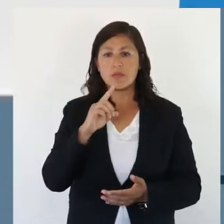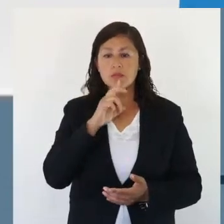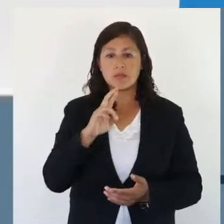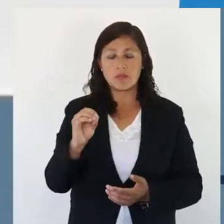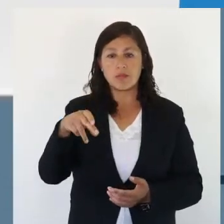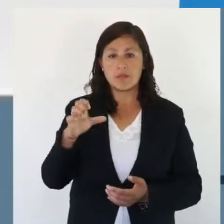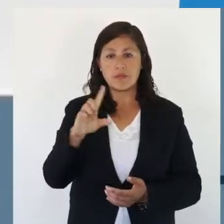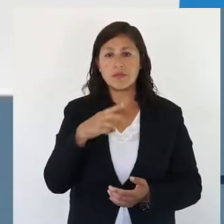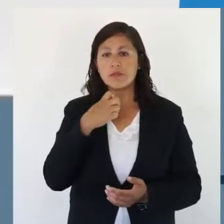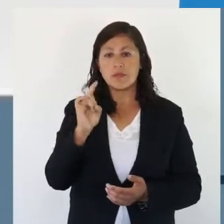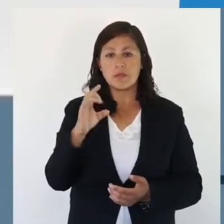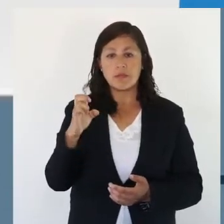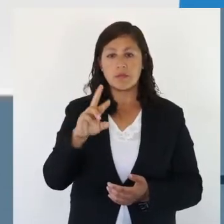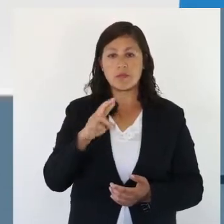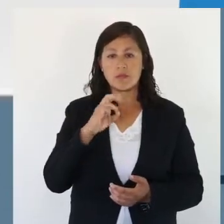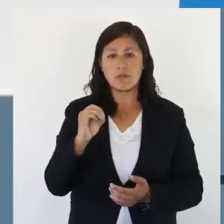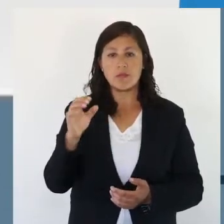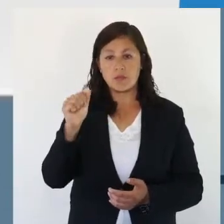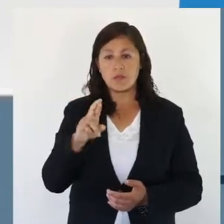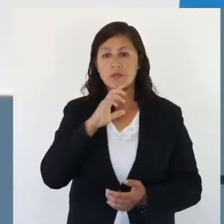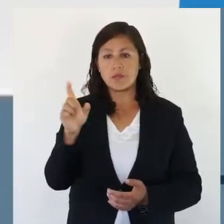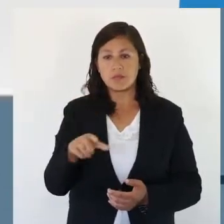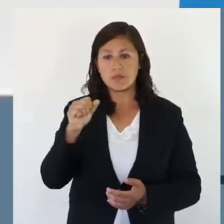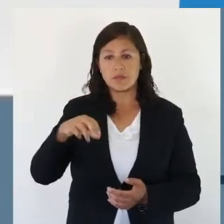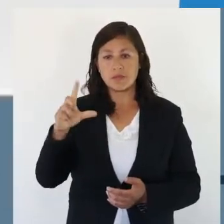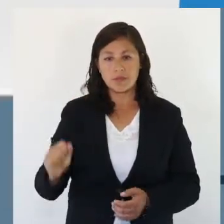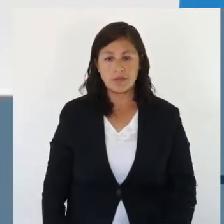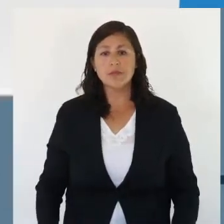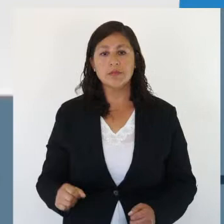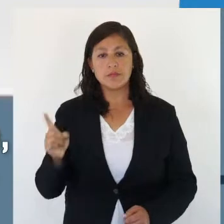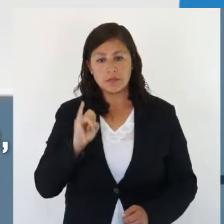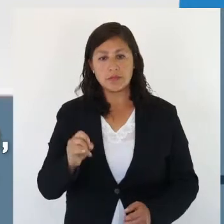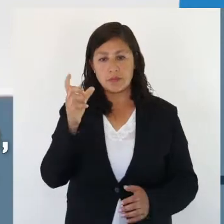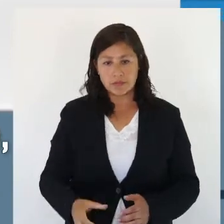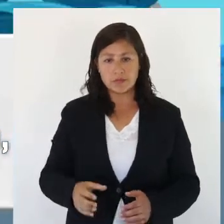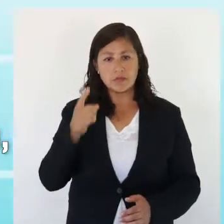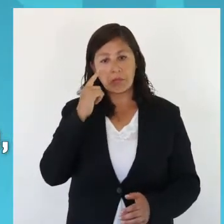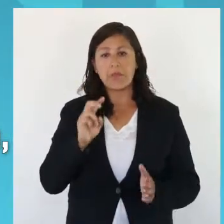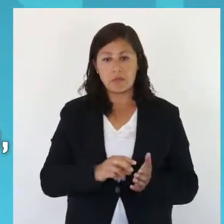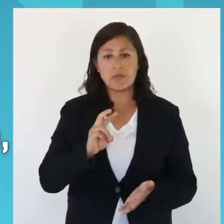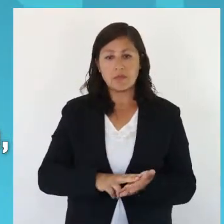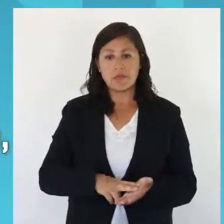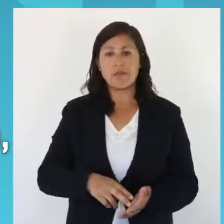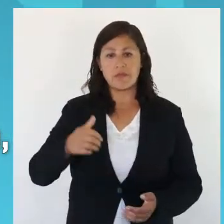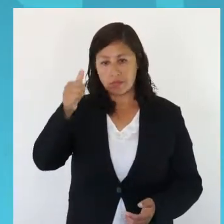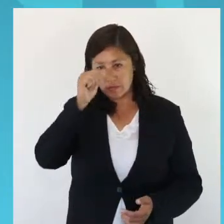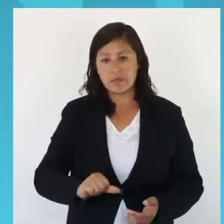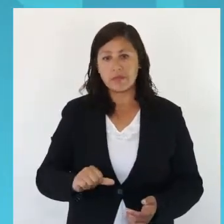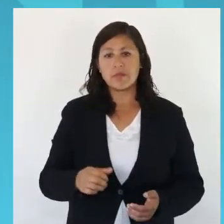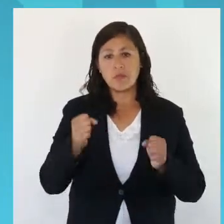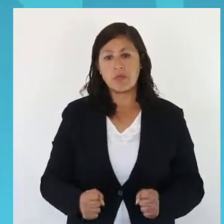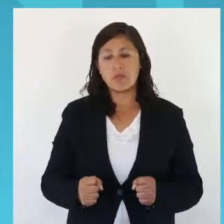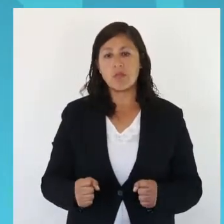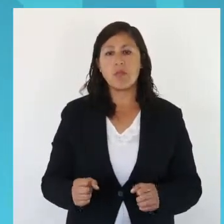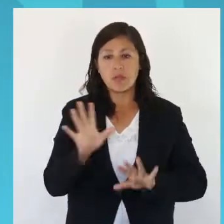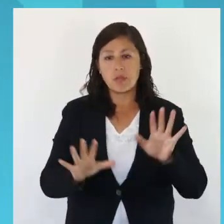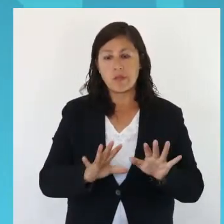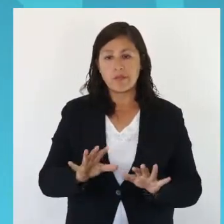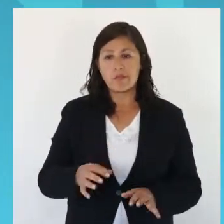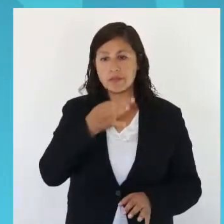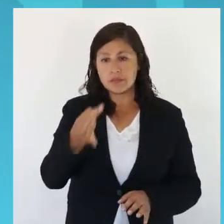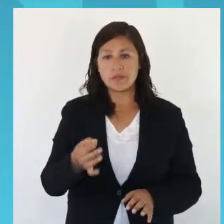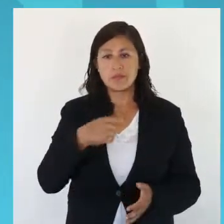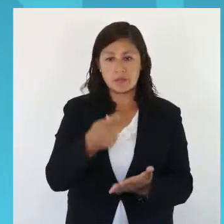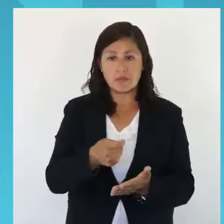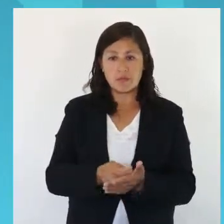prohibidos o sin estar inscrito en el Registro Pesquero Artesanal. Si la persona reconoce la infracción, podrá allanarse a la denuncia